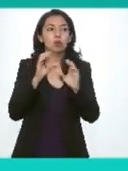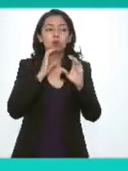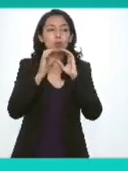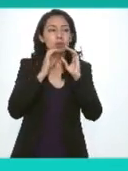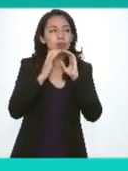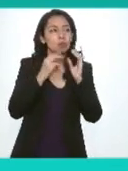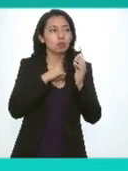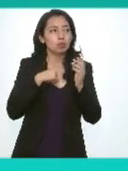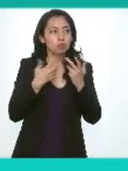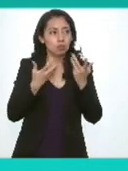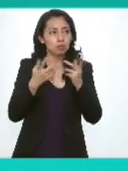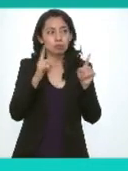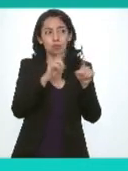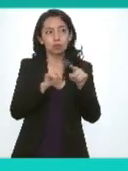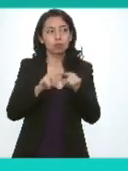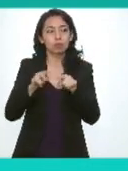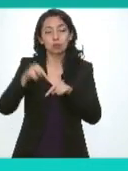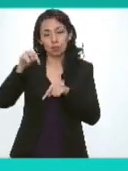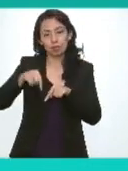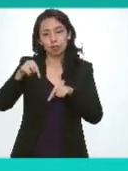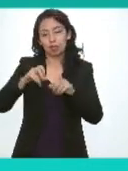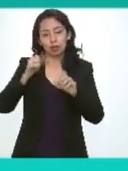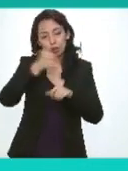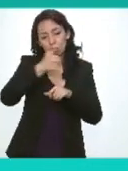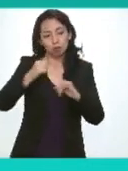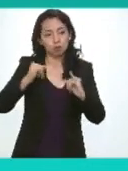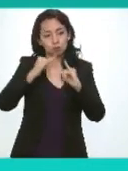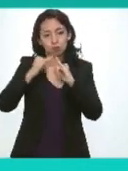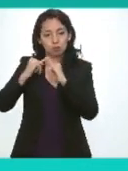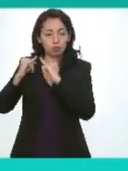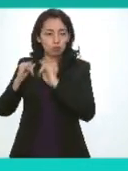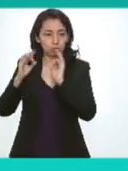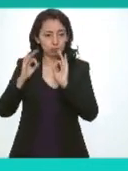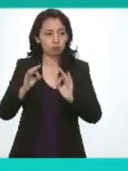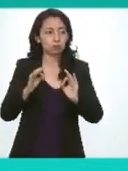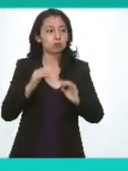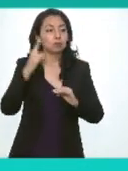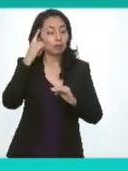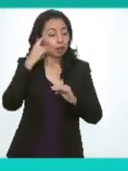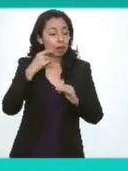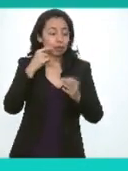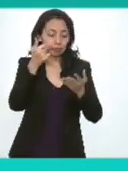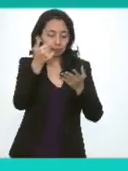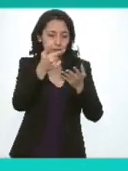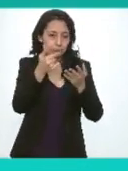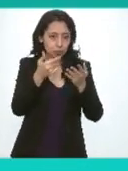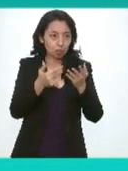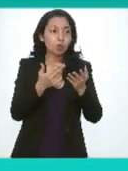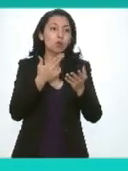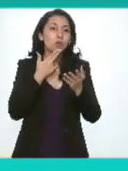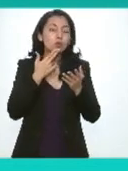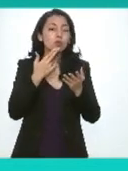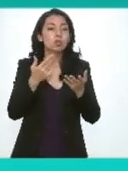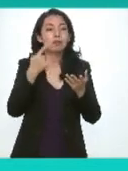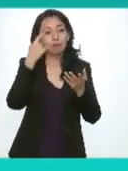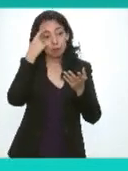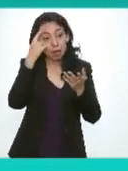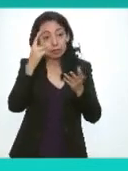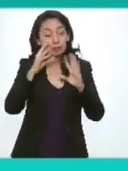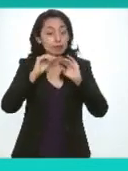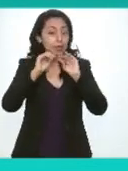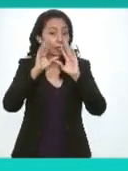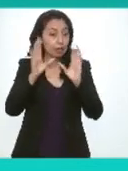realicemos en nuestros organismos garantes para que cuenten con esos atributos de lenguaje sencillo y claro